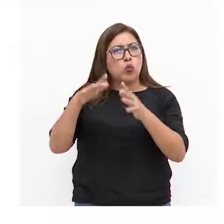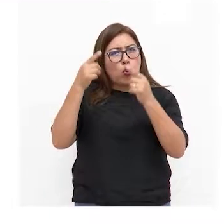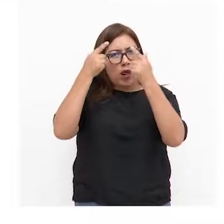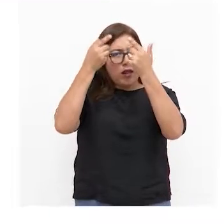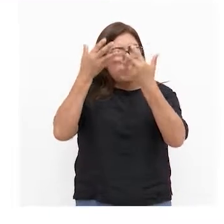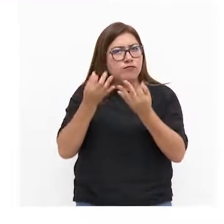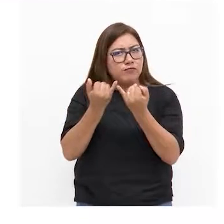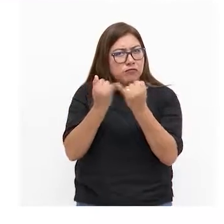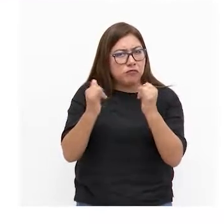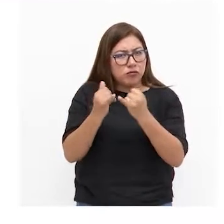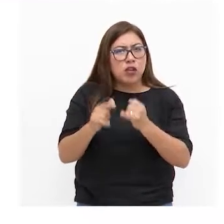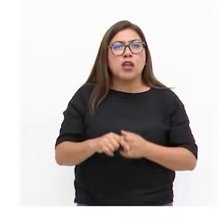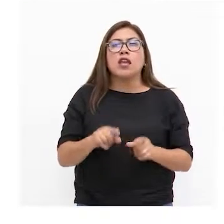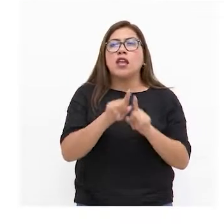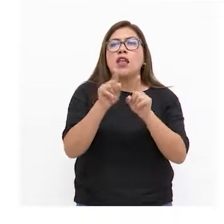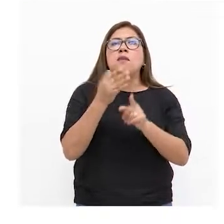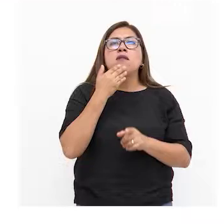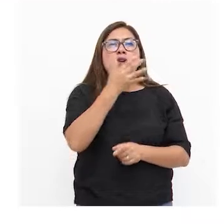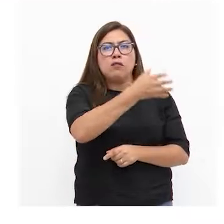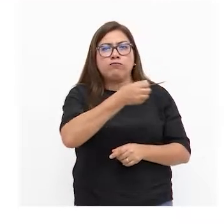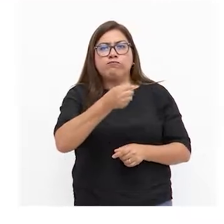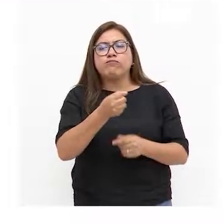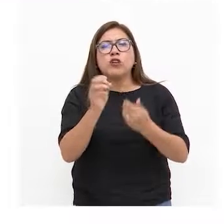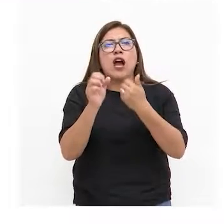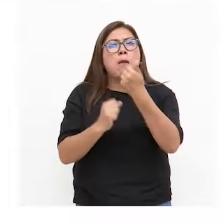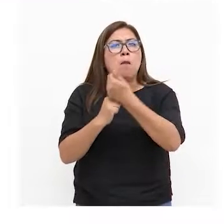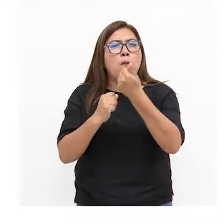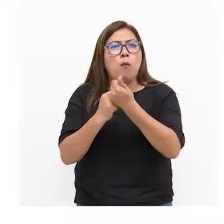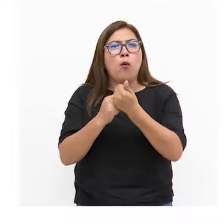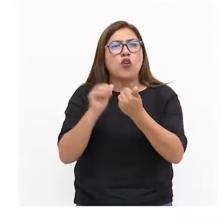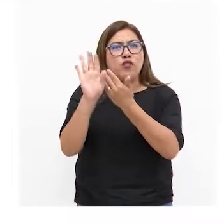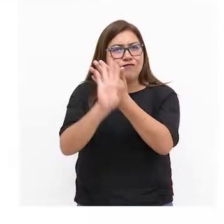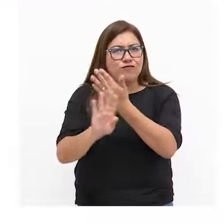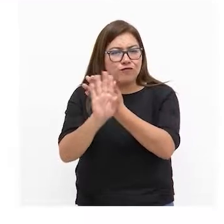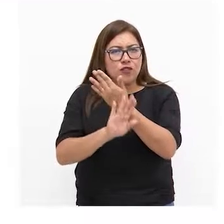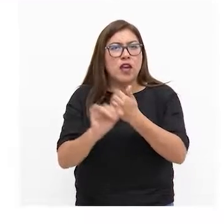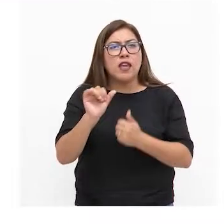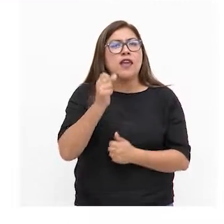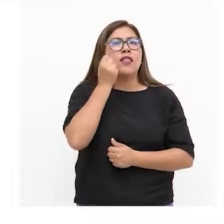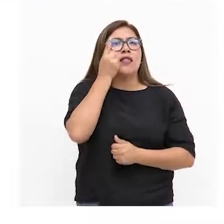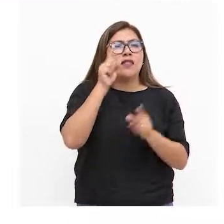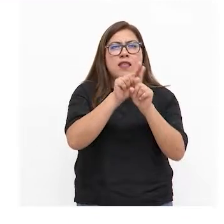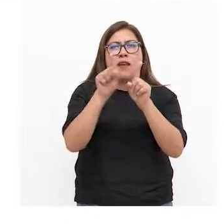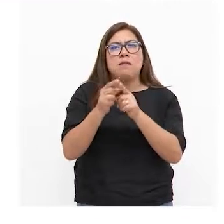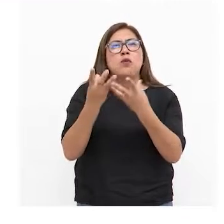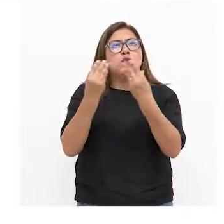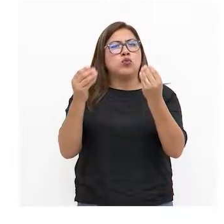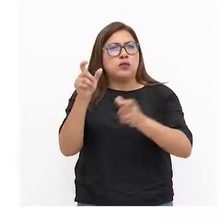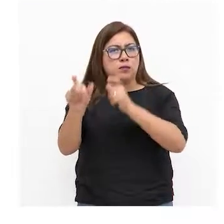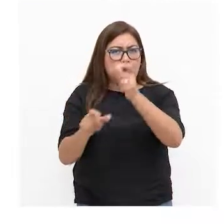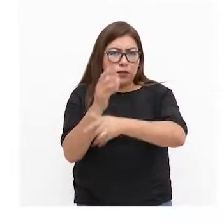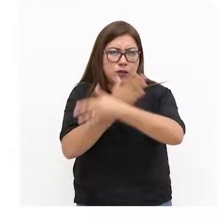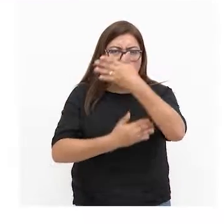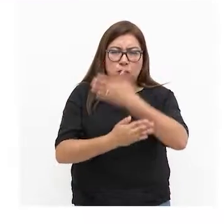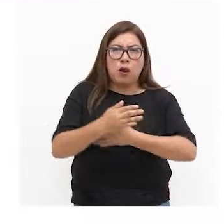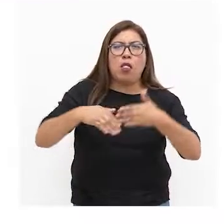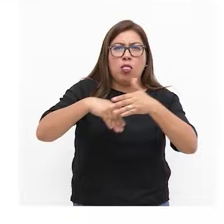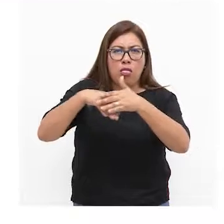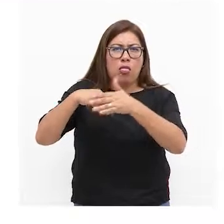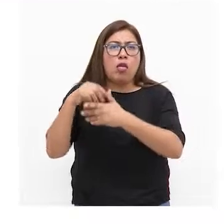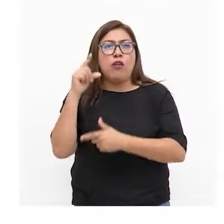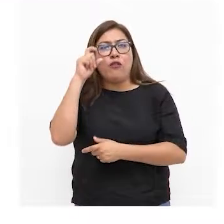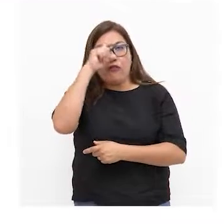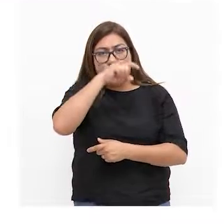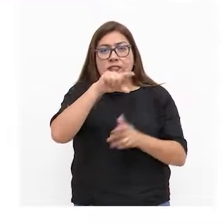jurídica y la designación de apoyos y salvaguardias tomando en cuenta las barreras que enfrentan las personas con discapacidad